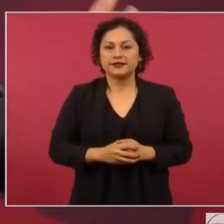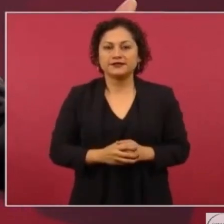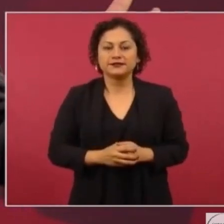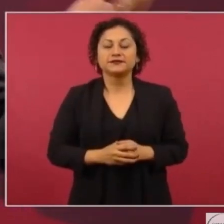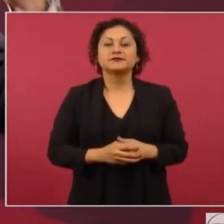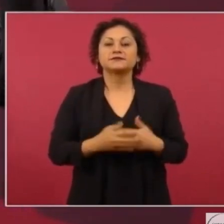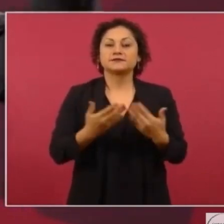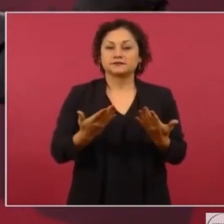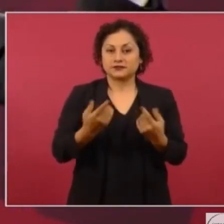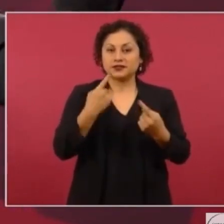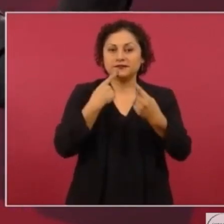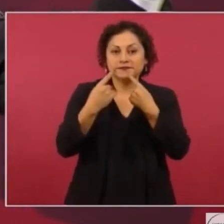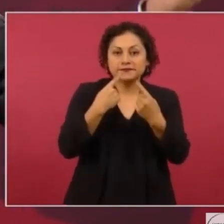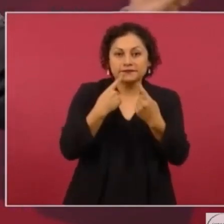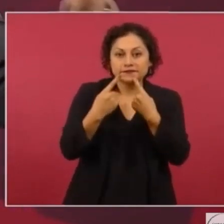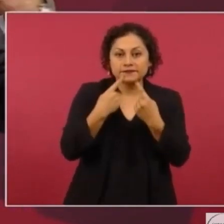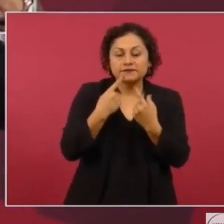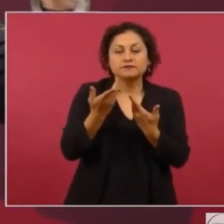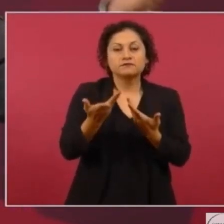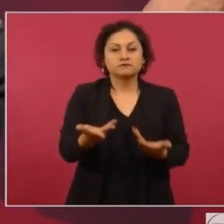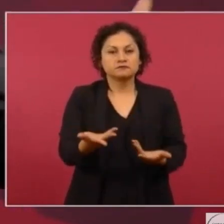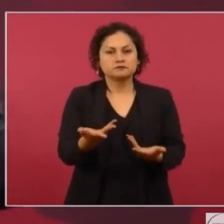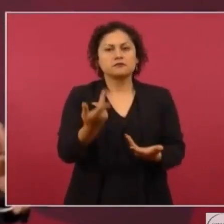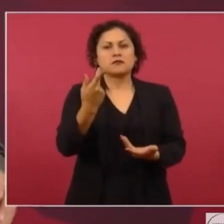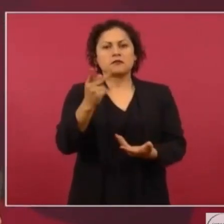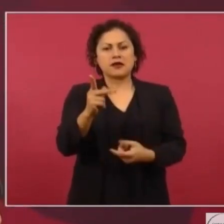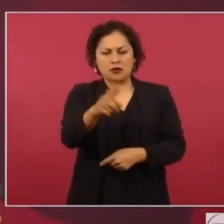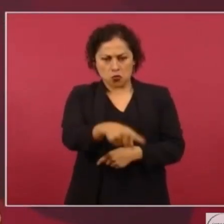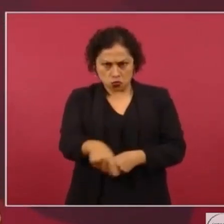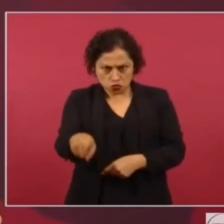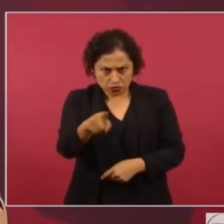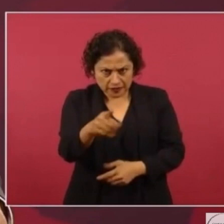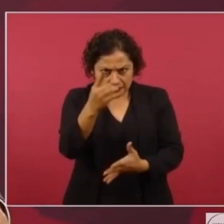sólo a ustedes, al pueblo de México, a quienes nos están viendo.